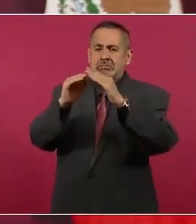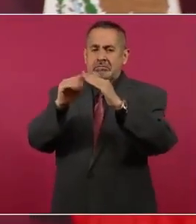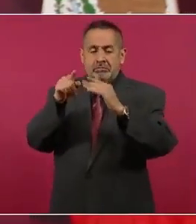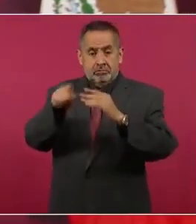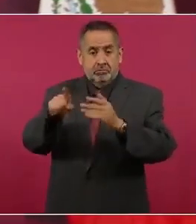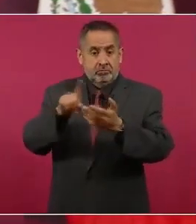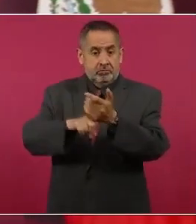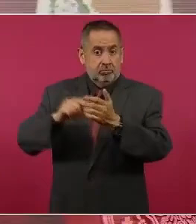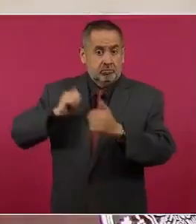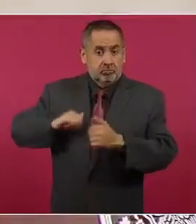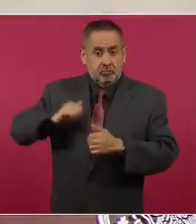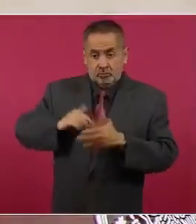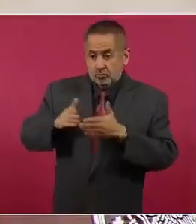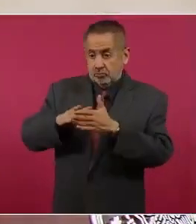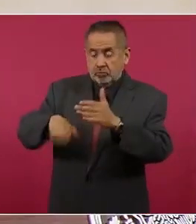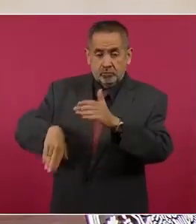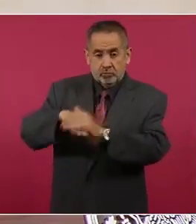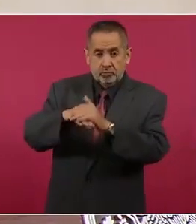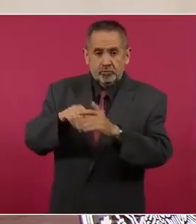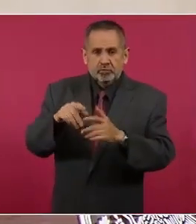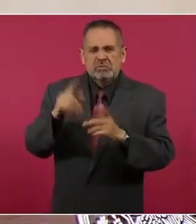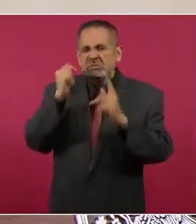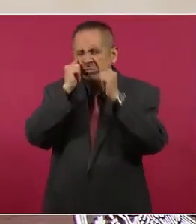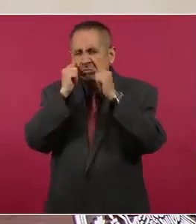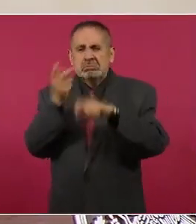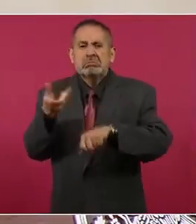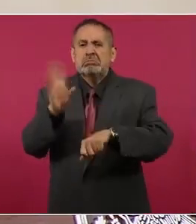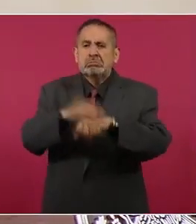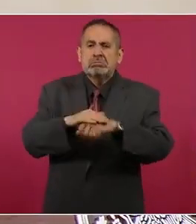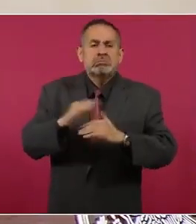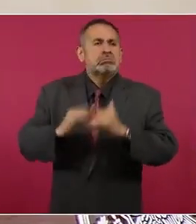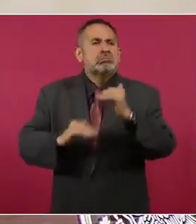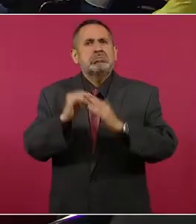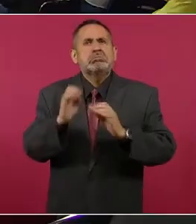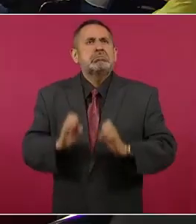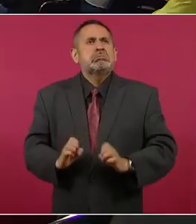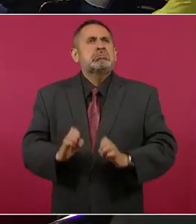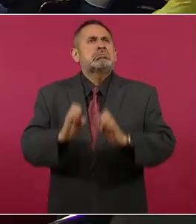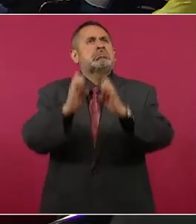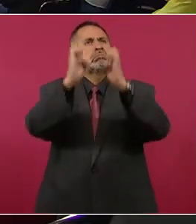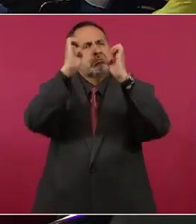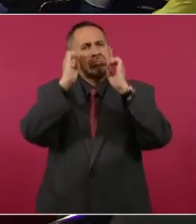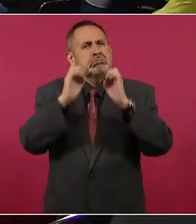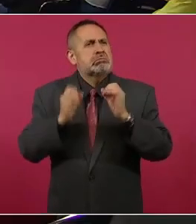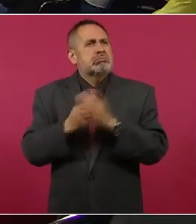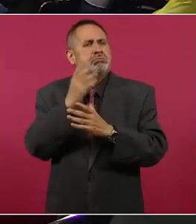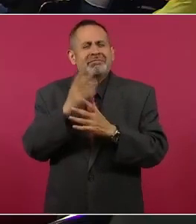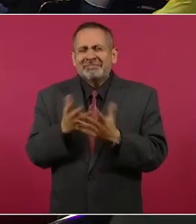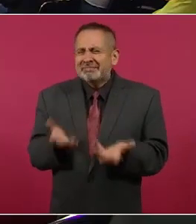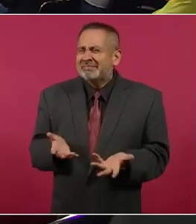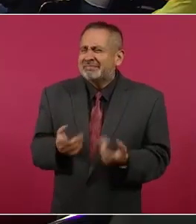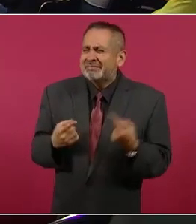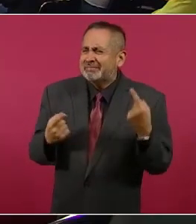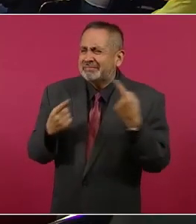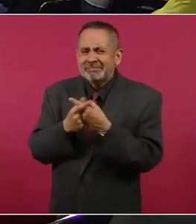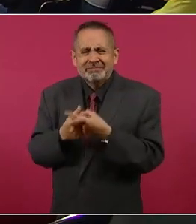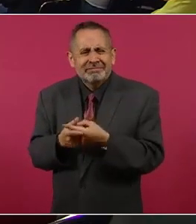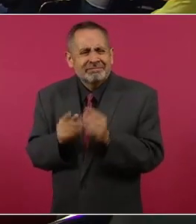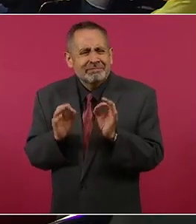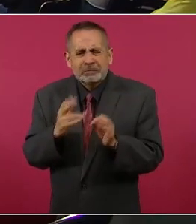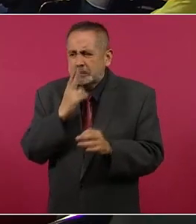histórica del puerto de Veracruz. ¿No tienes por ahí la foto, de casualidad?